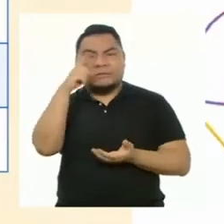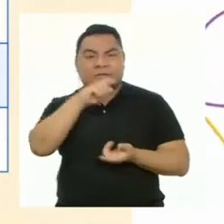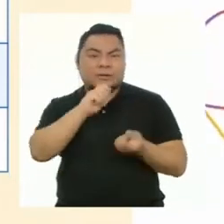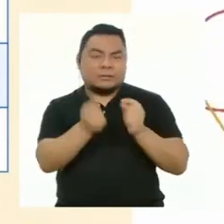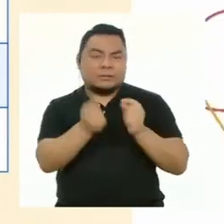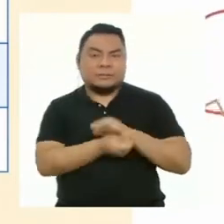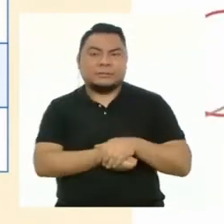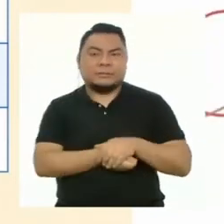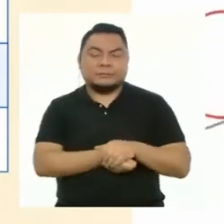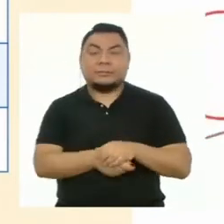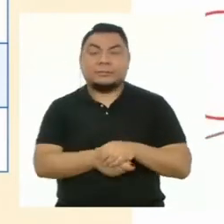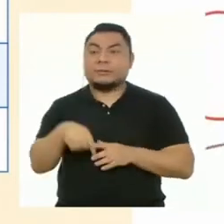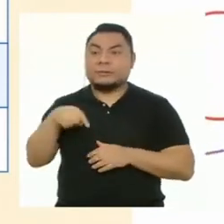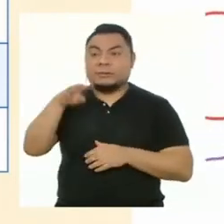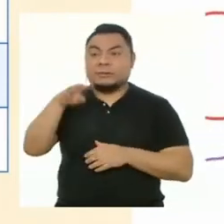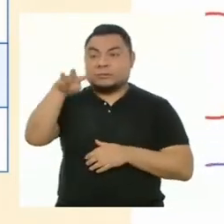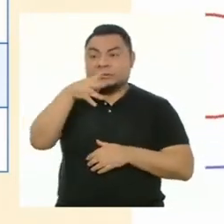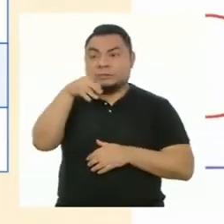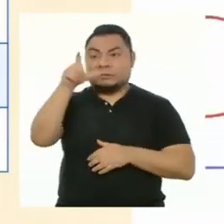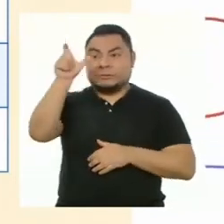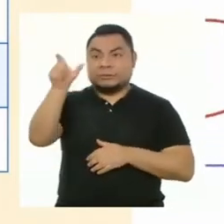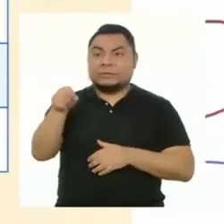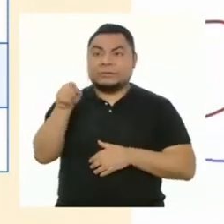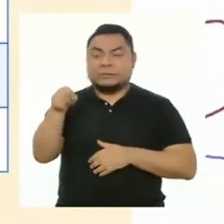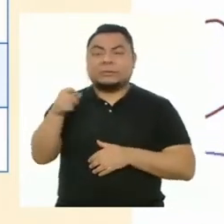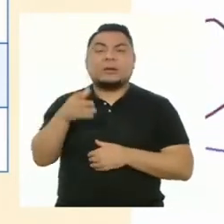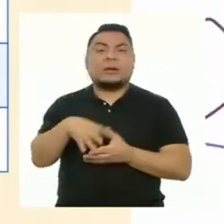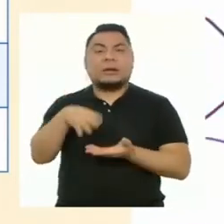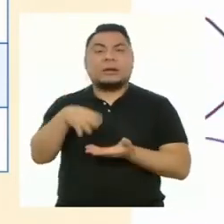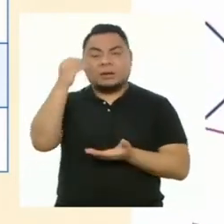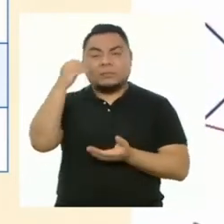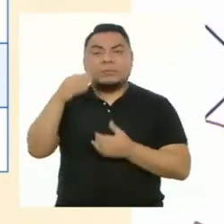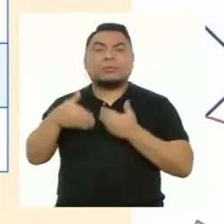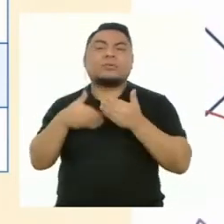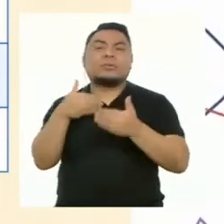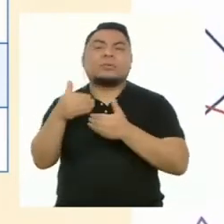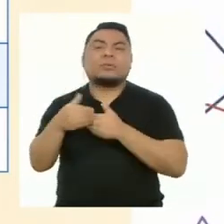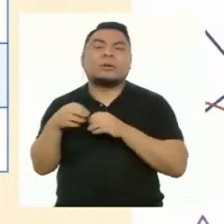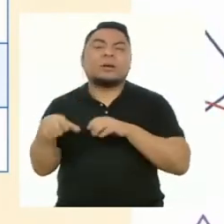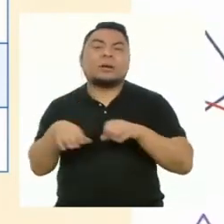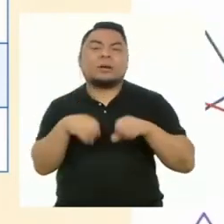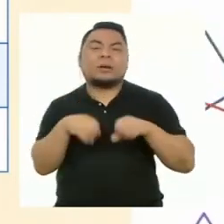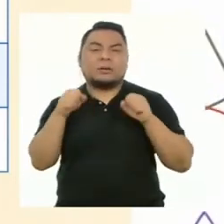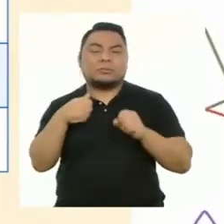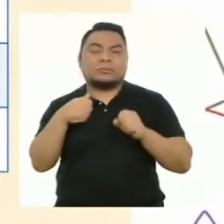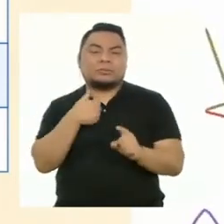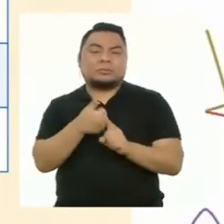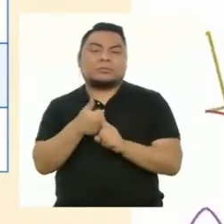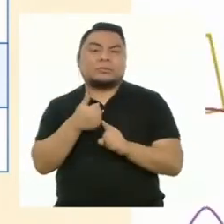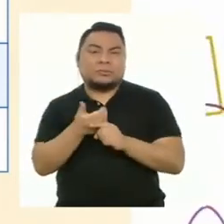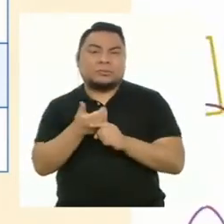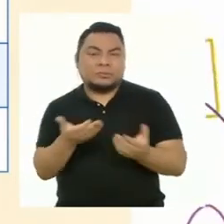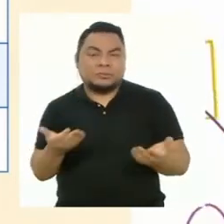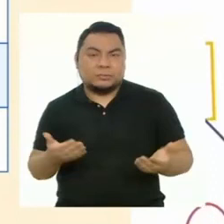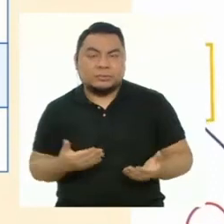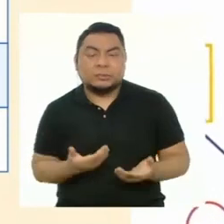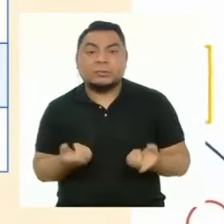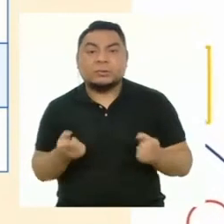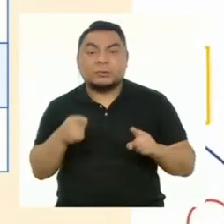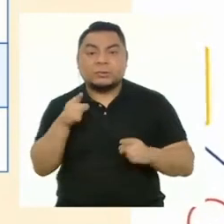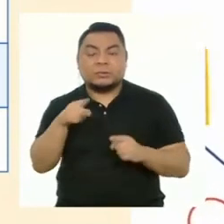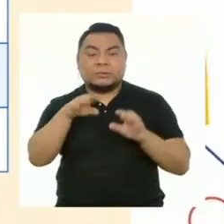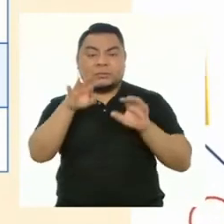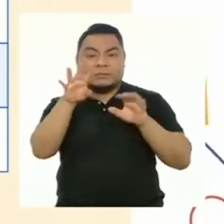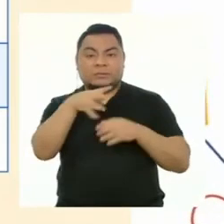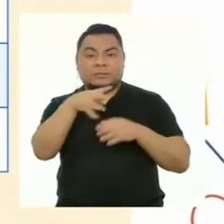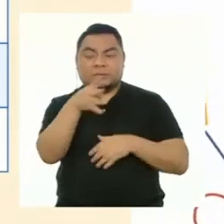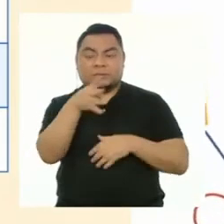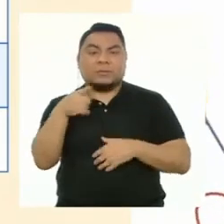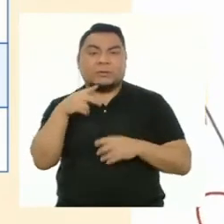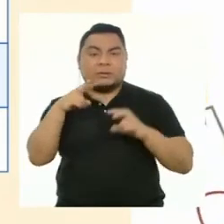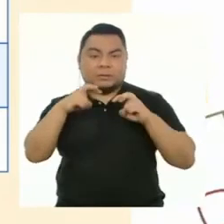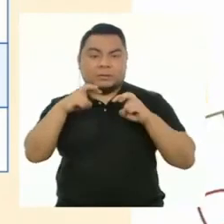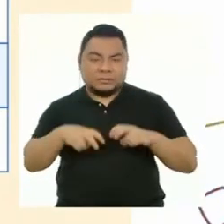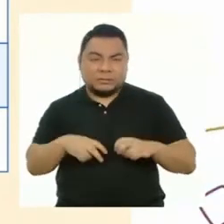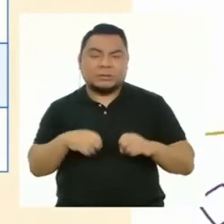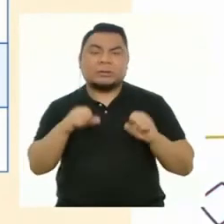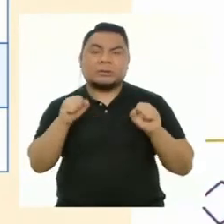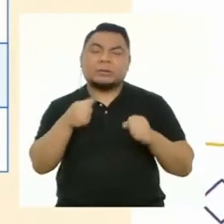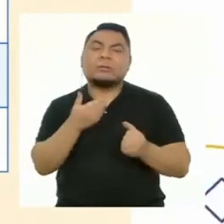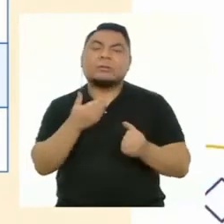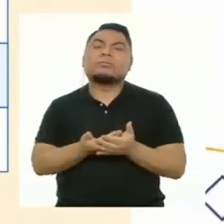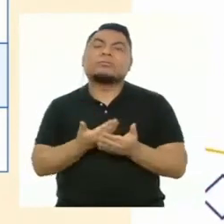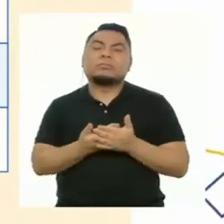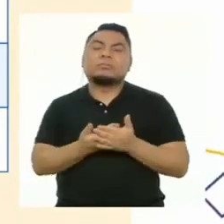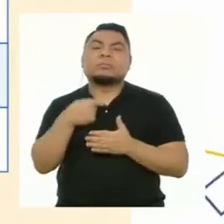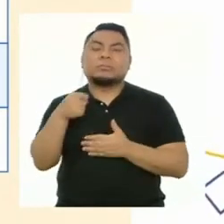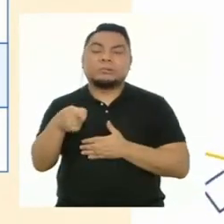dificultades? Esta ficha nos permite reflexionar sobre el proceso que seguimos cuando elaboramos nuestros productos, mientras que la ficha de evaluación sirve